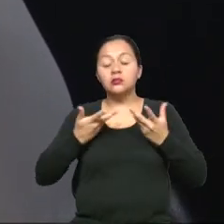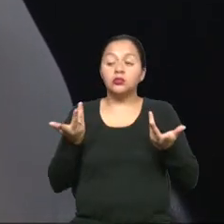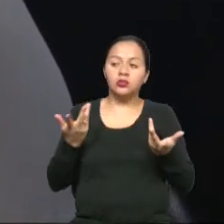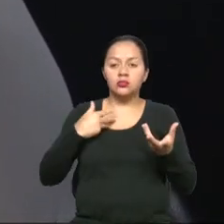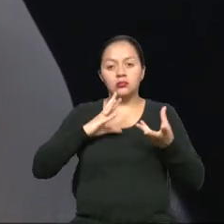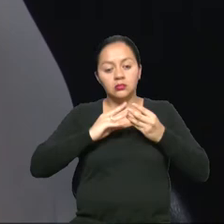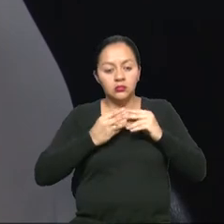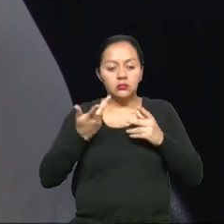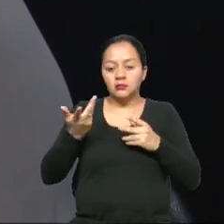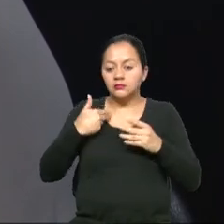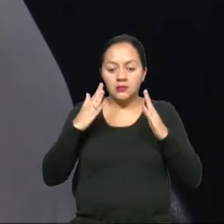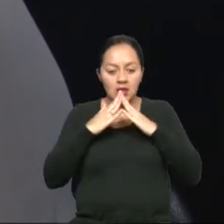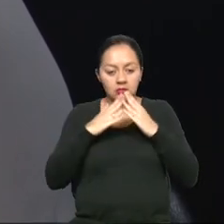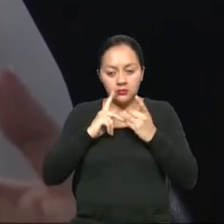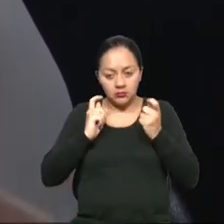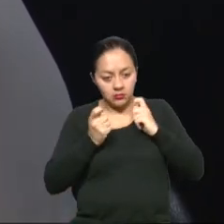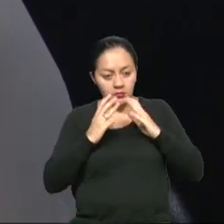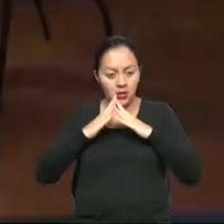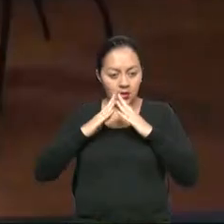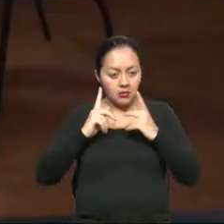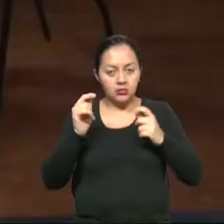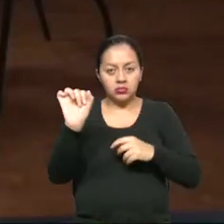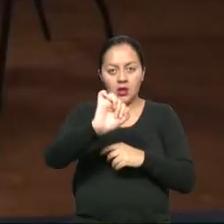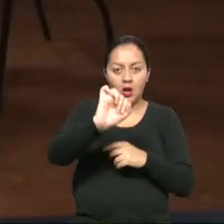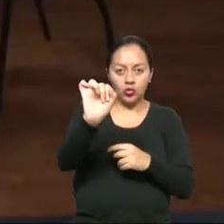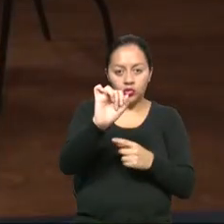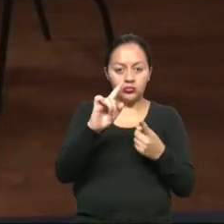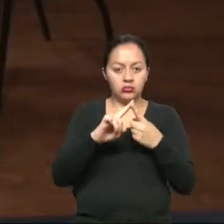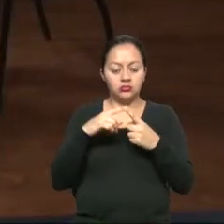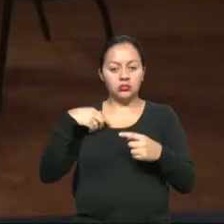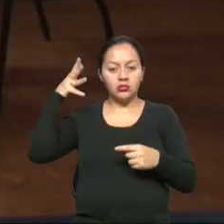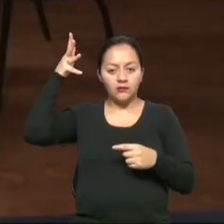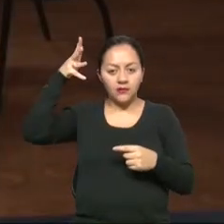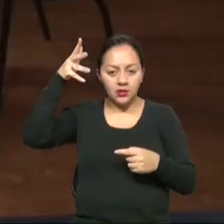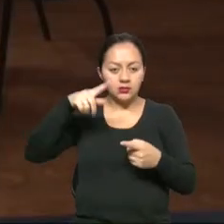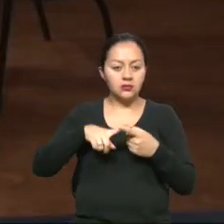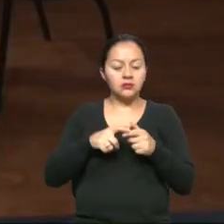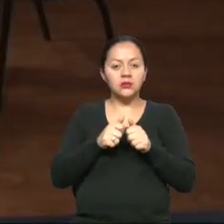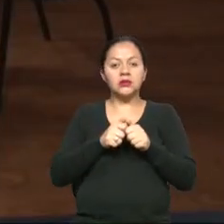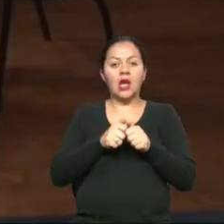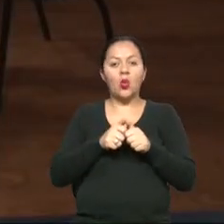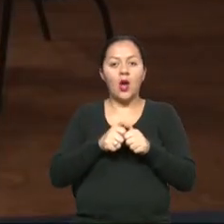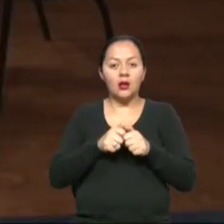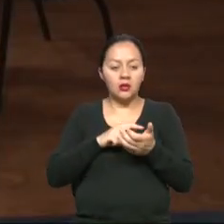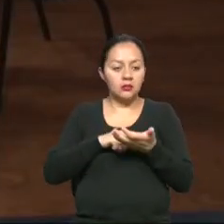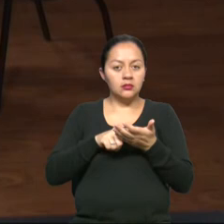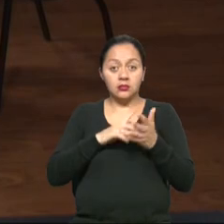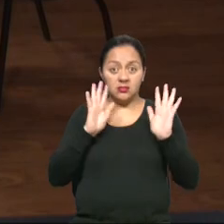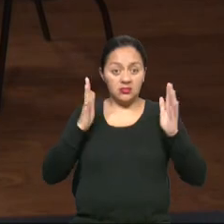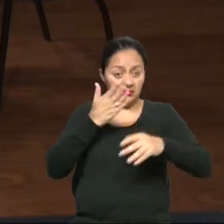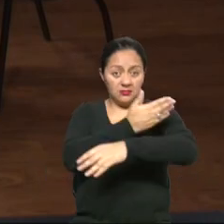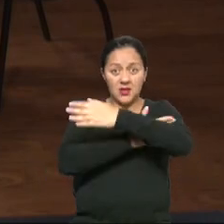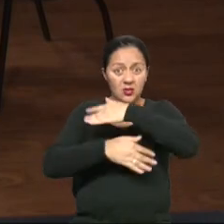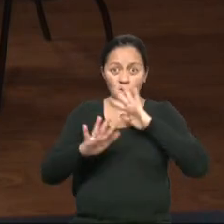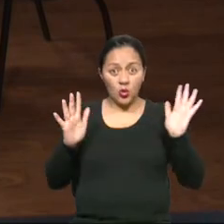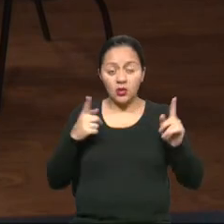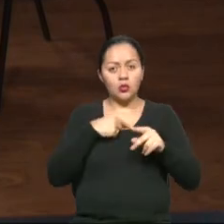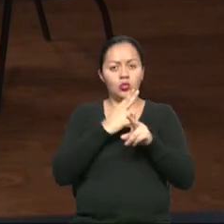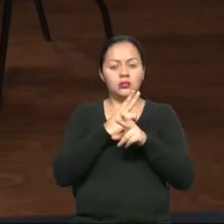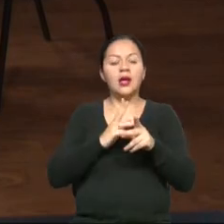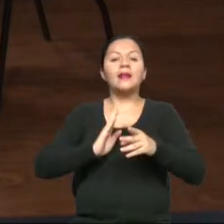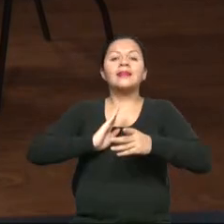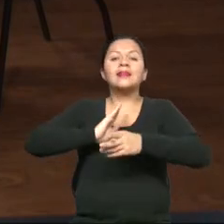poder él primero manejar, dar conferencias, utilizar su celular. Y toda esa serie de cosas luego podrían ser